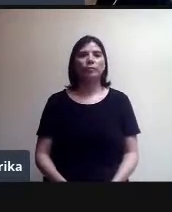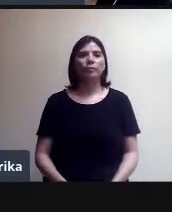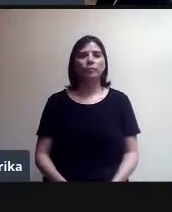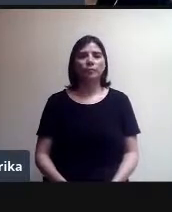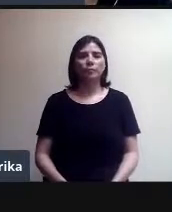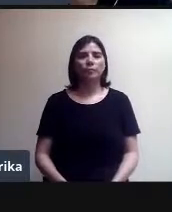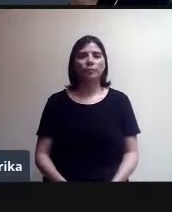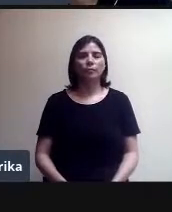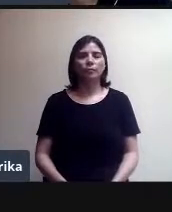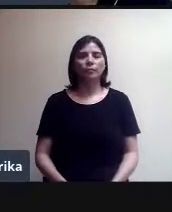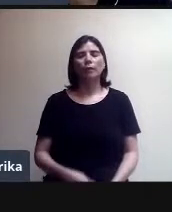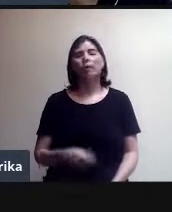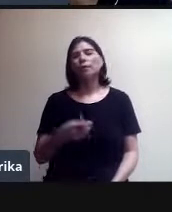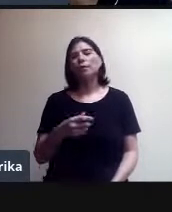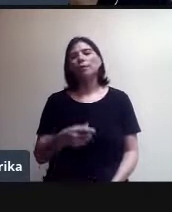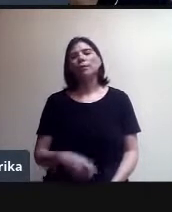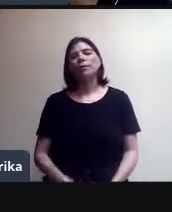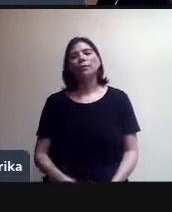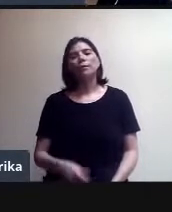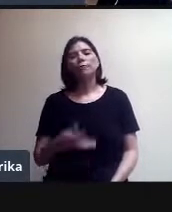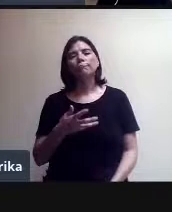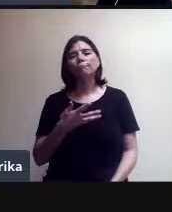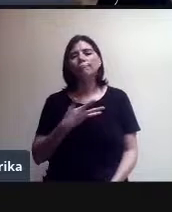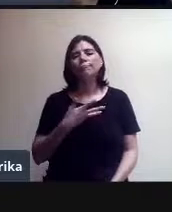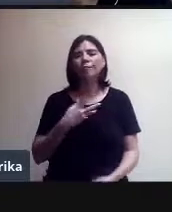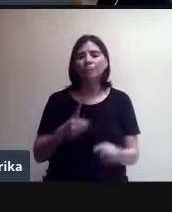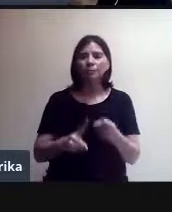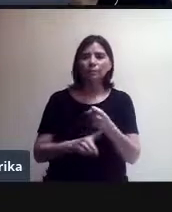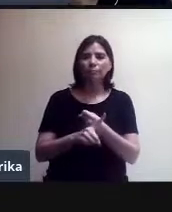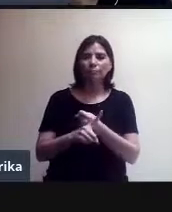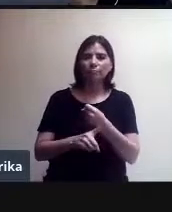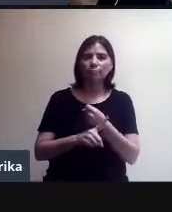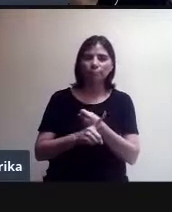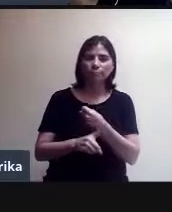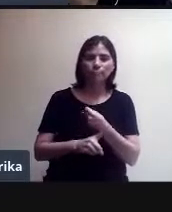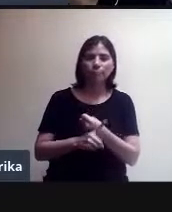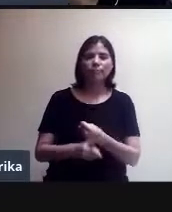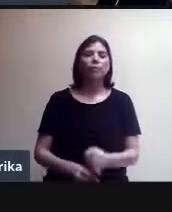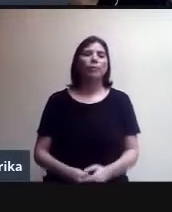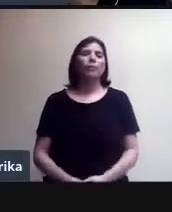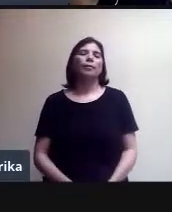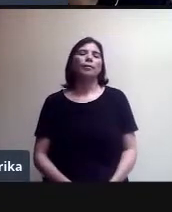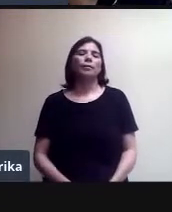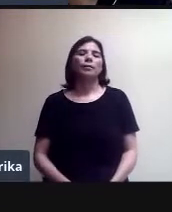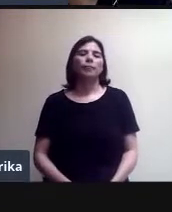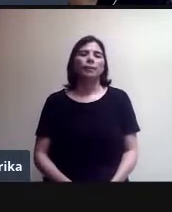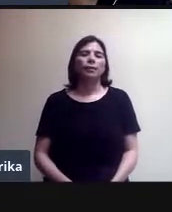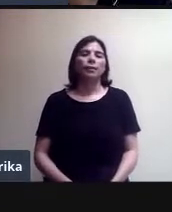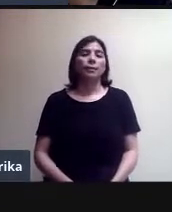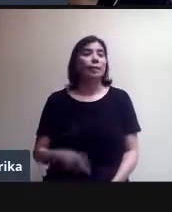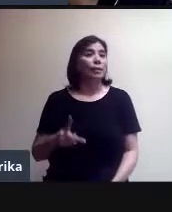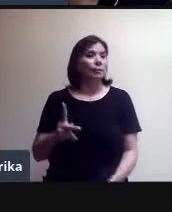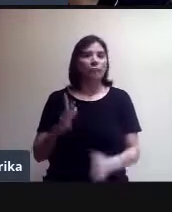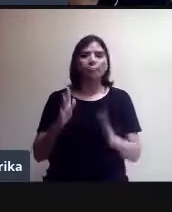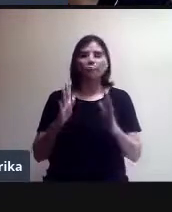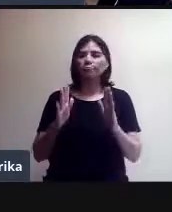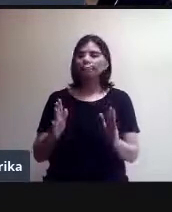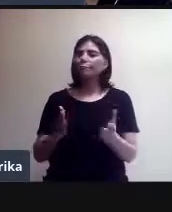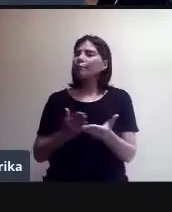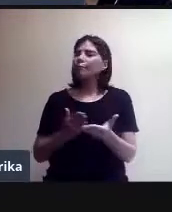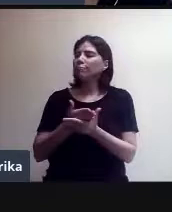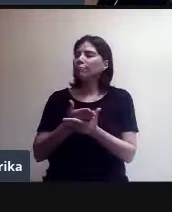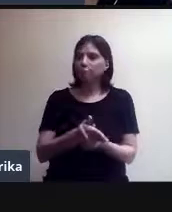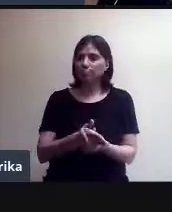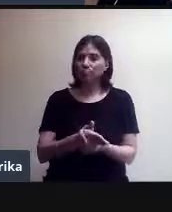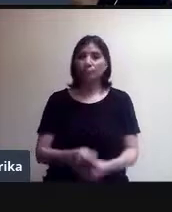sí, aquí tuvimos un bajón de las cosas que pasan, pero volvimos a entrar sin ningún problema. No sé